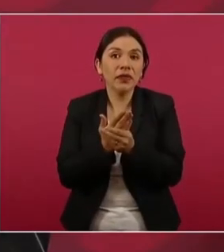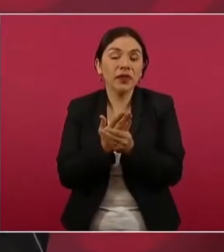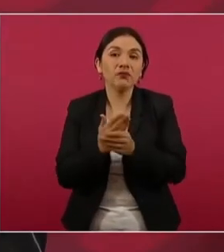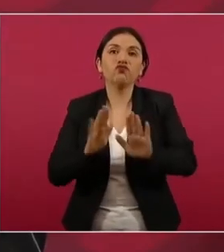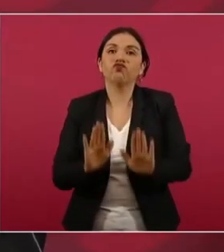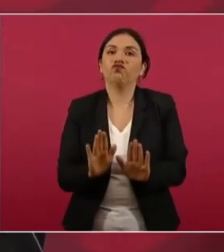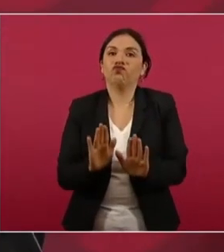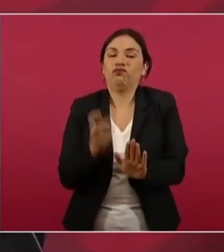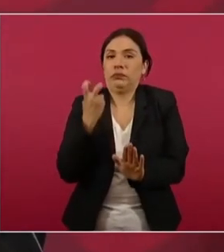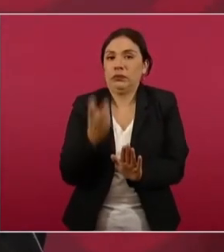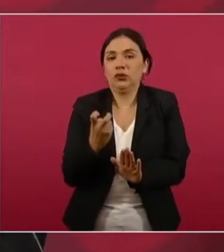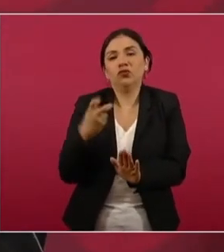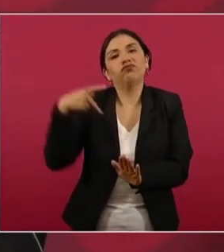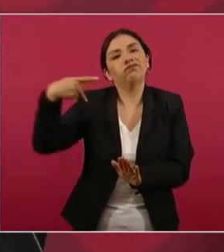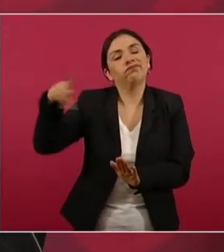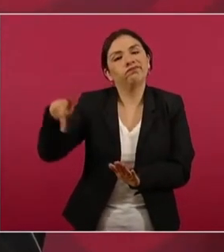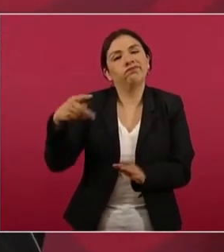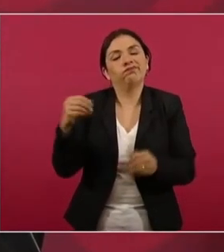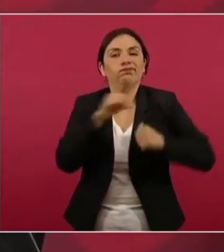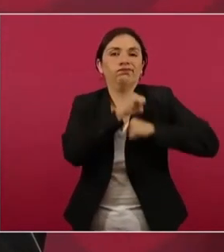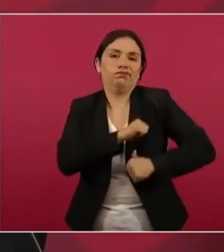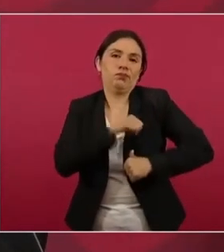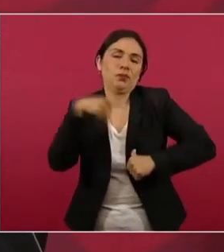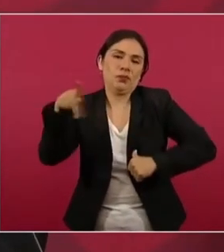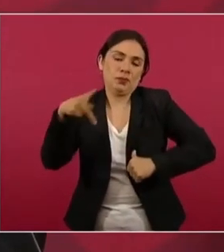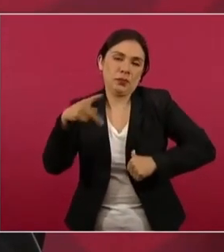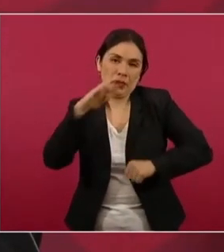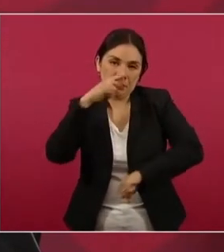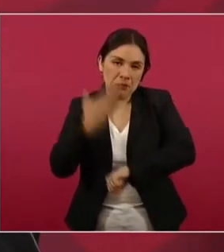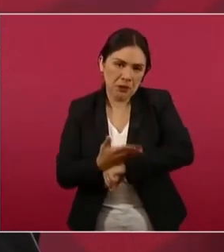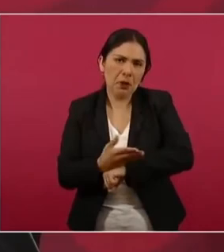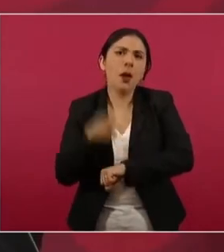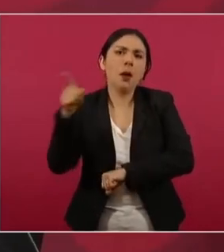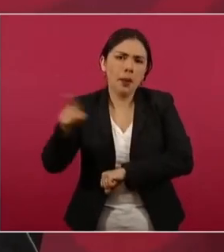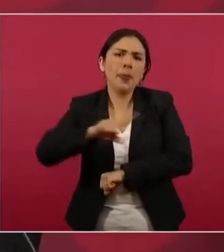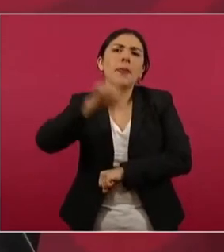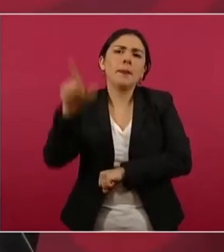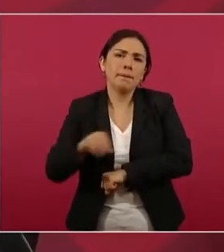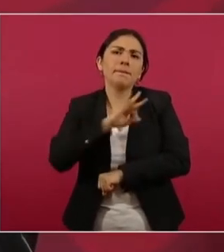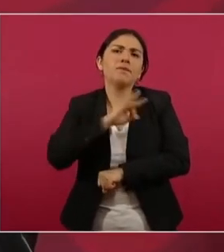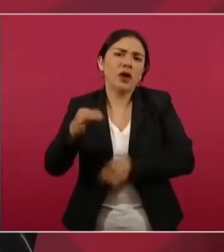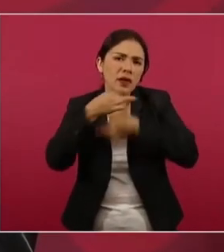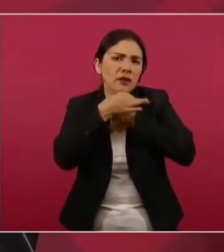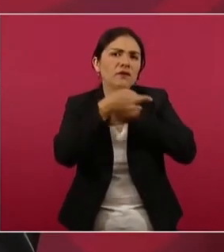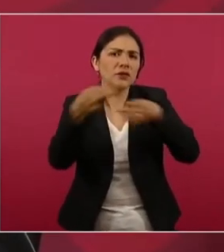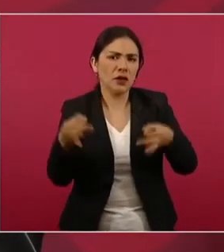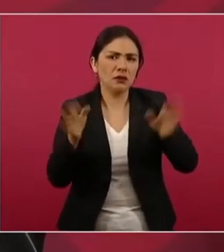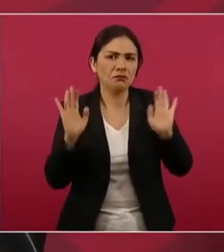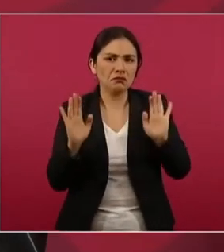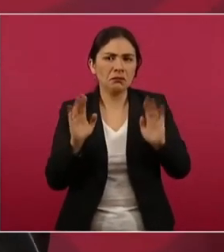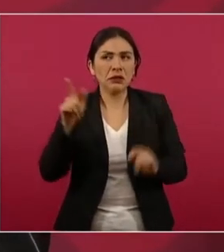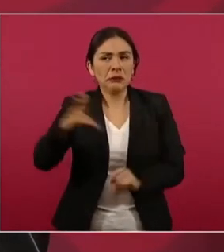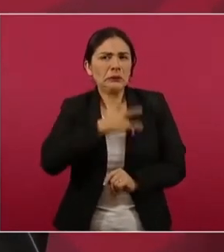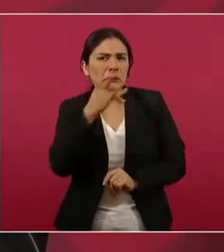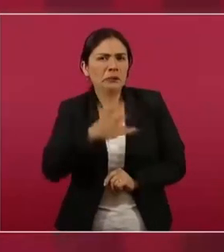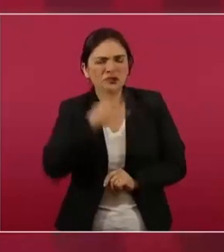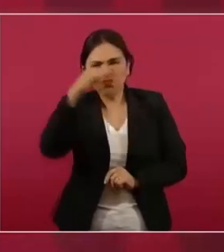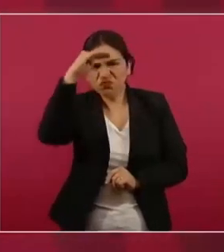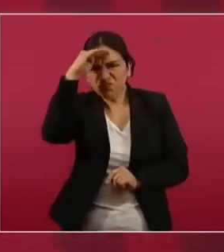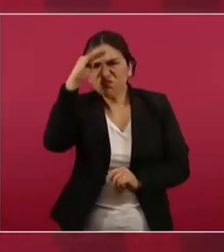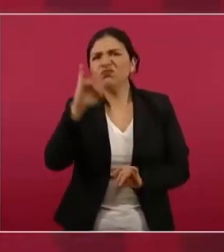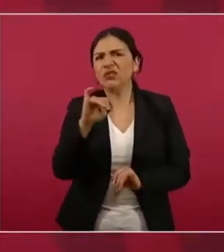eso corresponde a la fiscalía, ellos podrían informar si consideran que